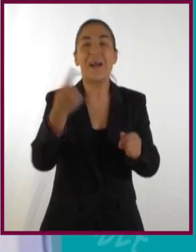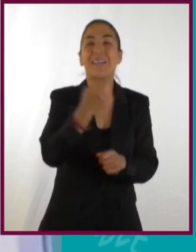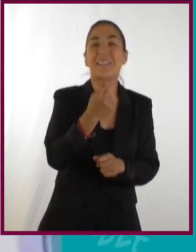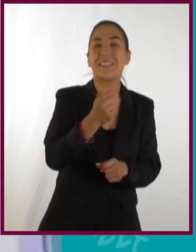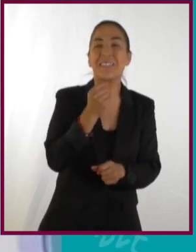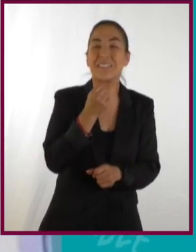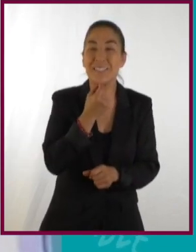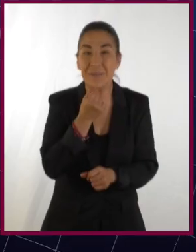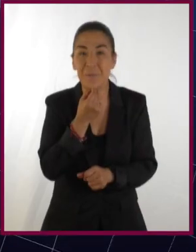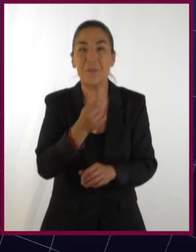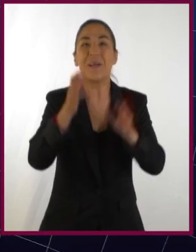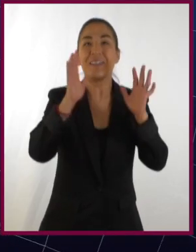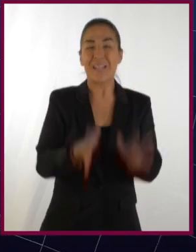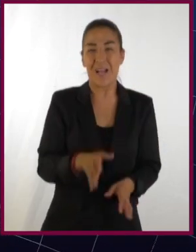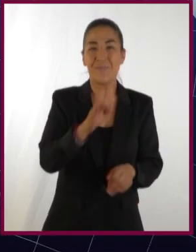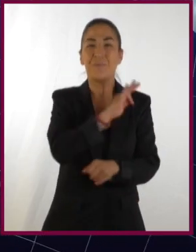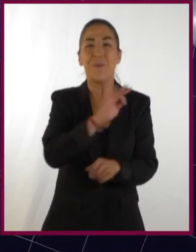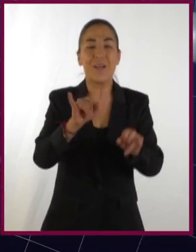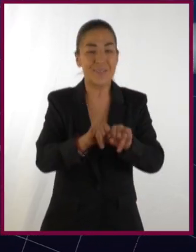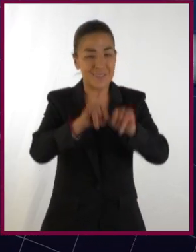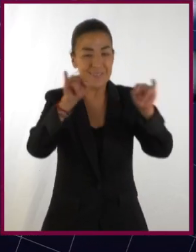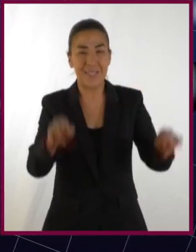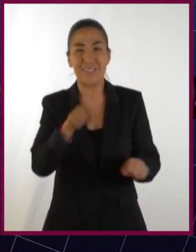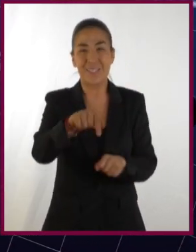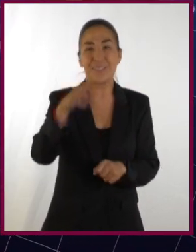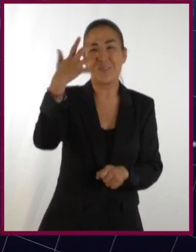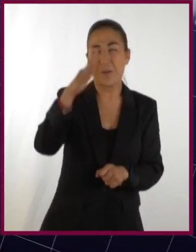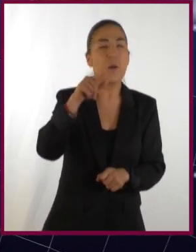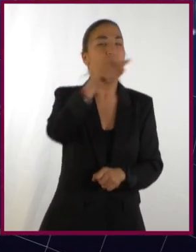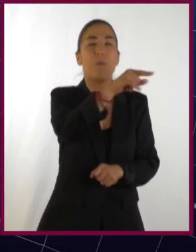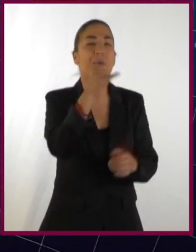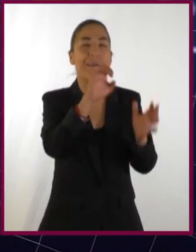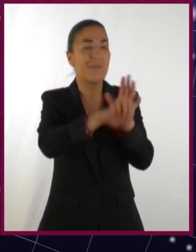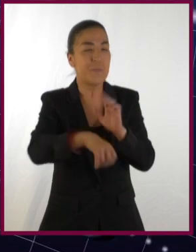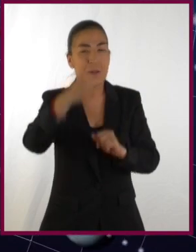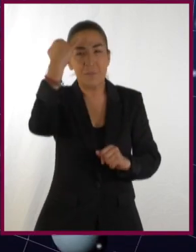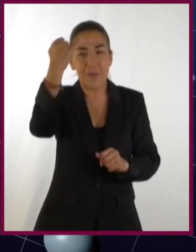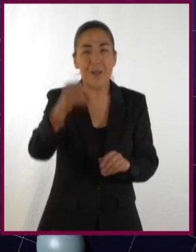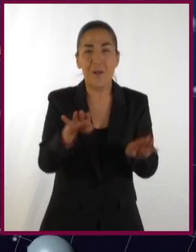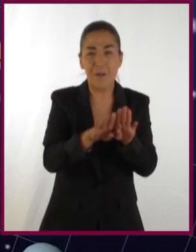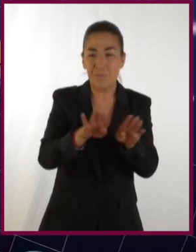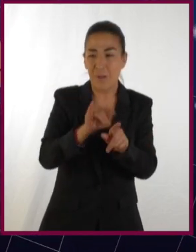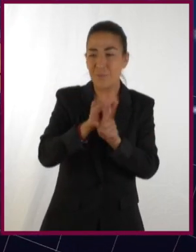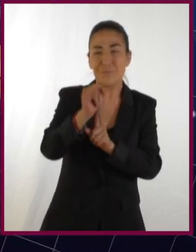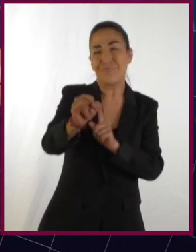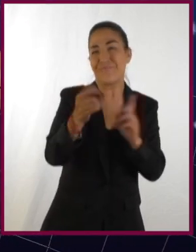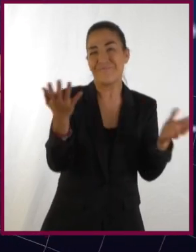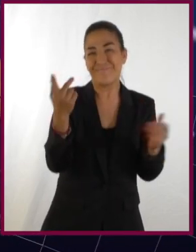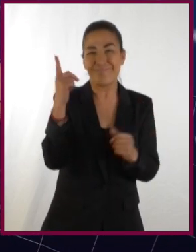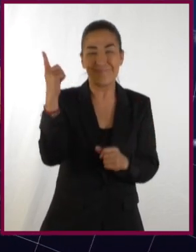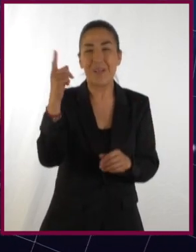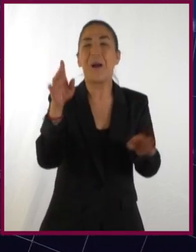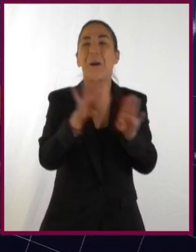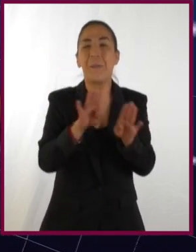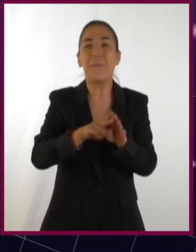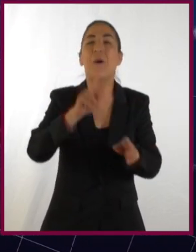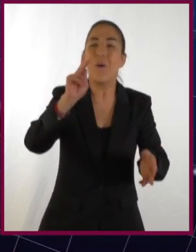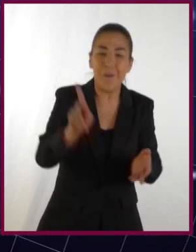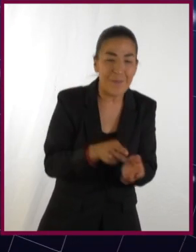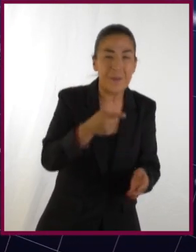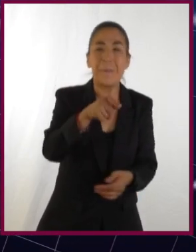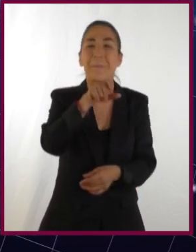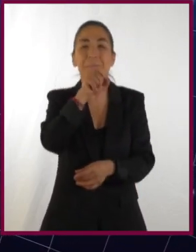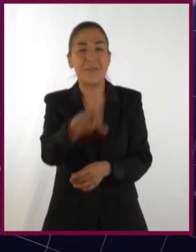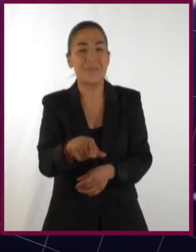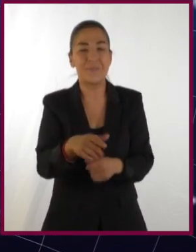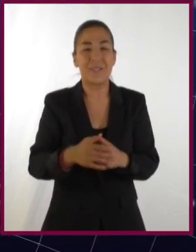qué día, qué hora, qué minuto, qué segundo estás, para saber a qué distancia estás del sol. O sea, imagínate. Entonces, una distancia media es un